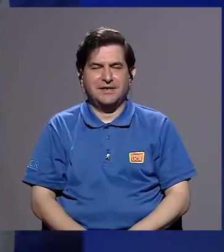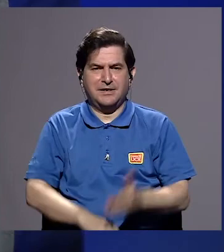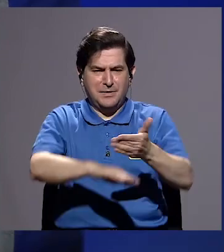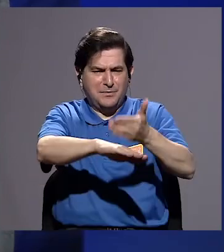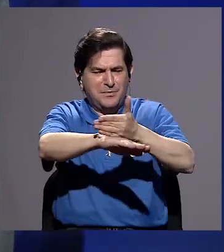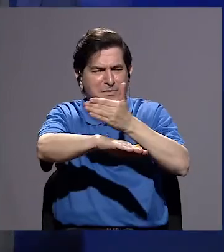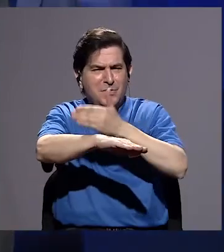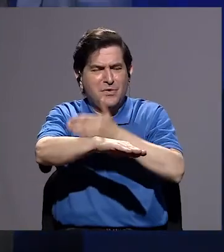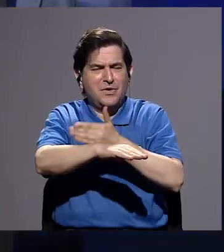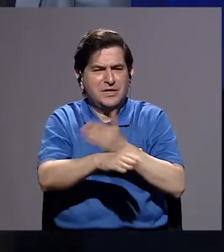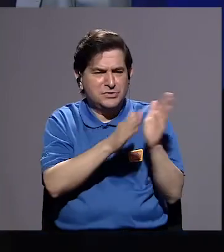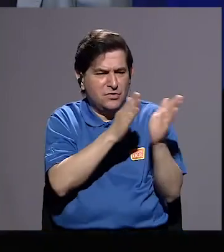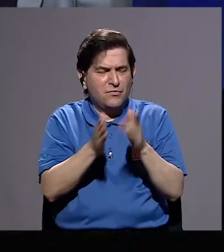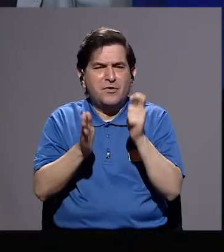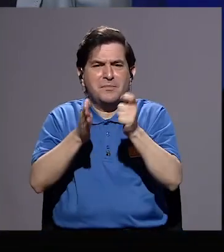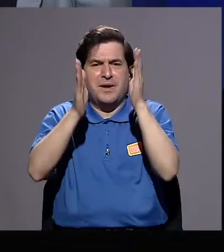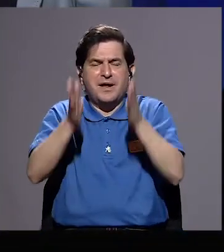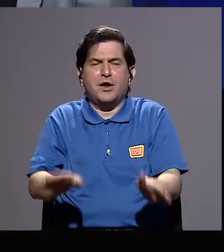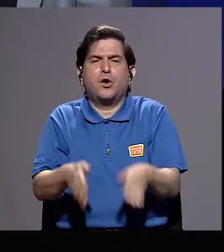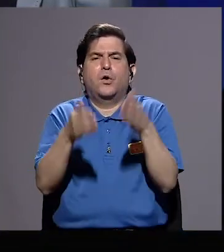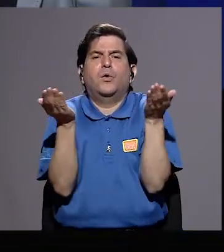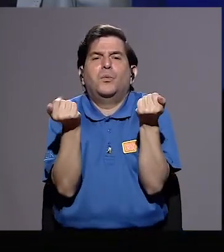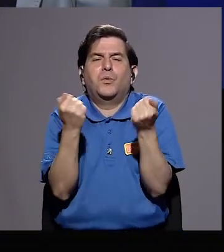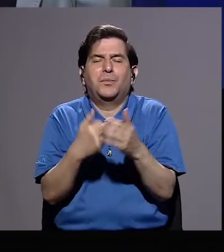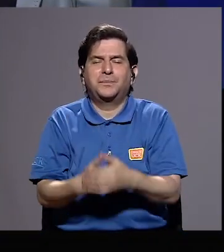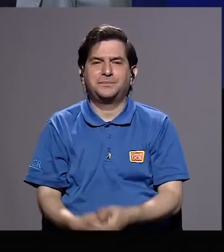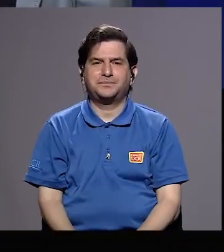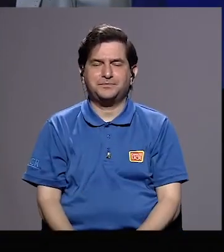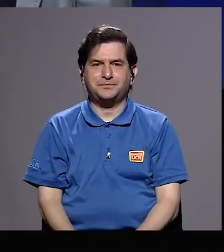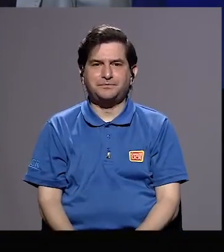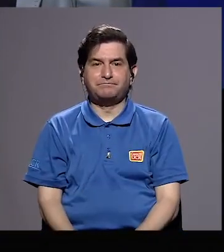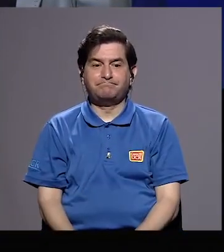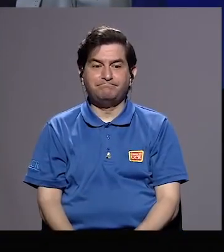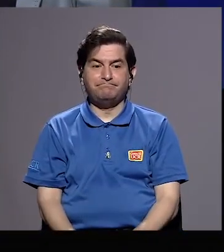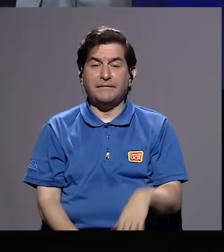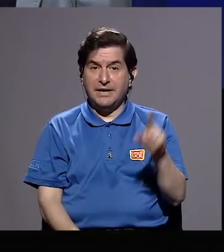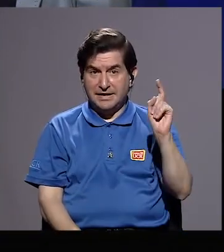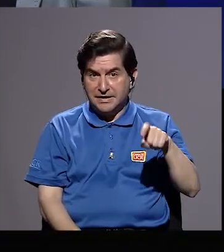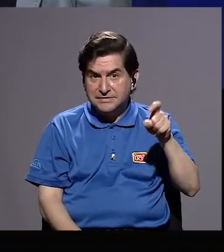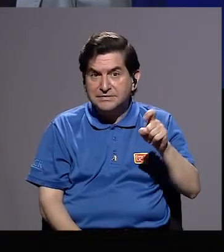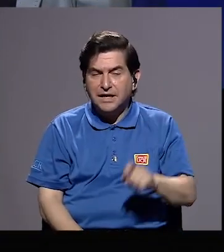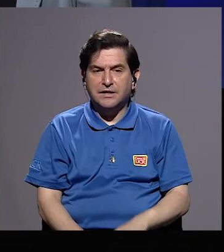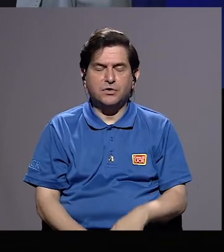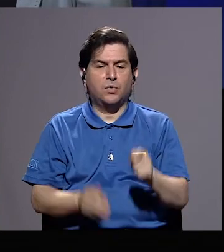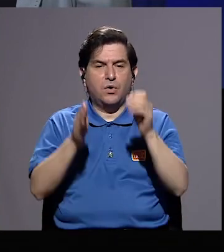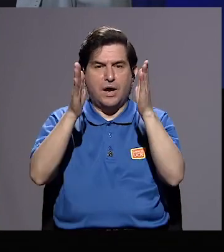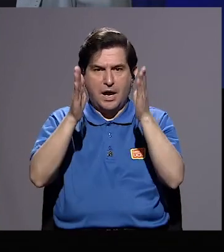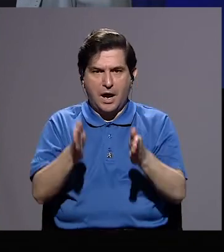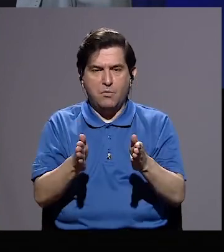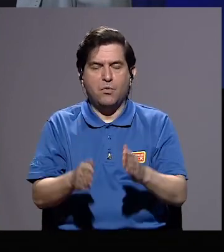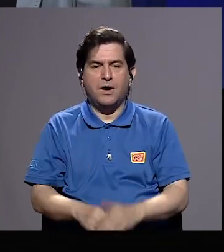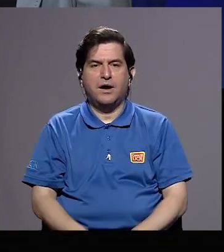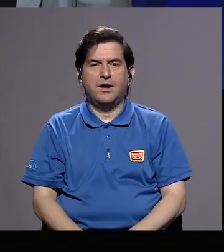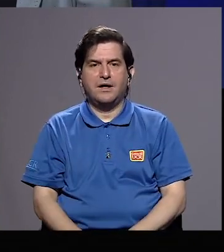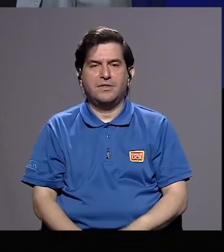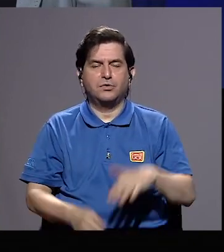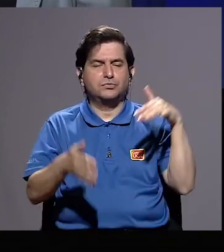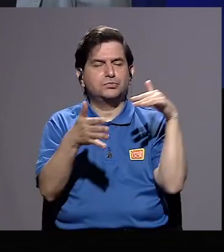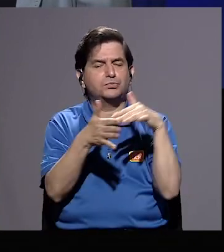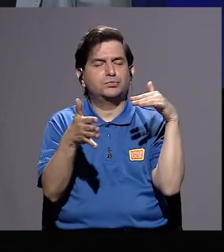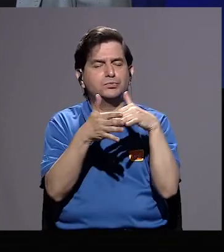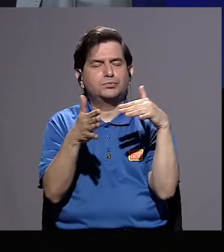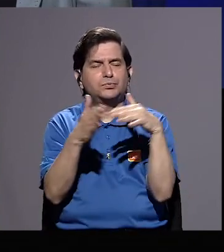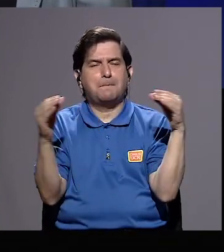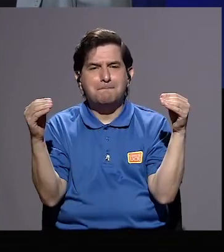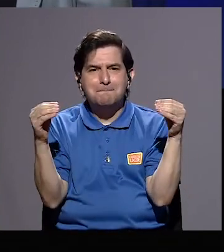mejorar la formación de abogados y abogadas? Bueno, lo que tenemos que hacer es que los abogados tenemos que